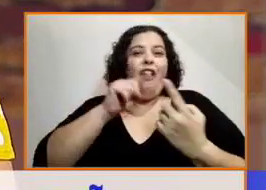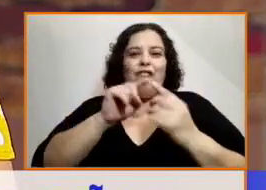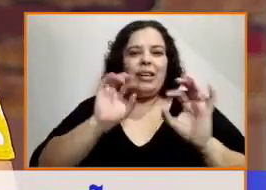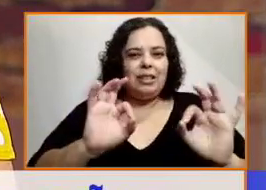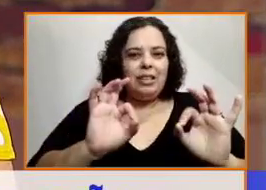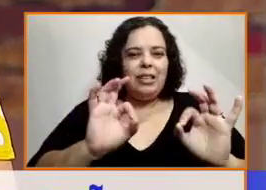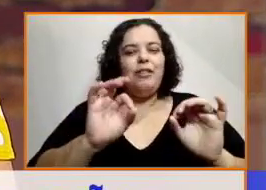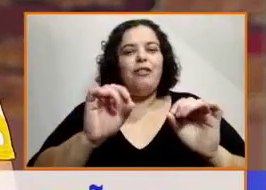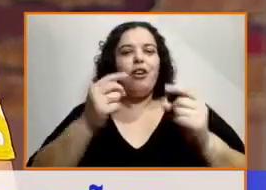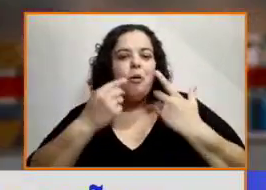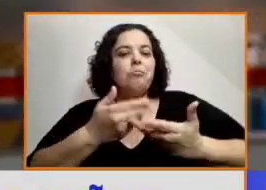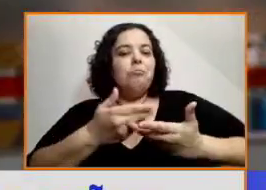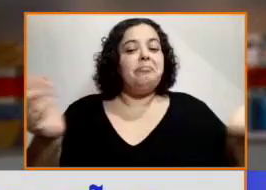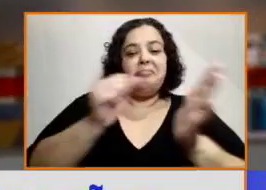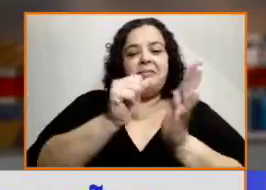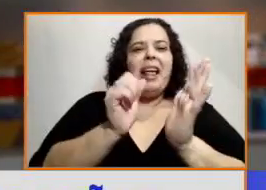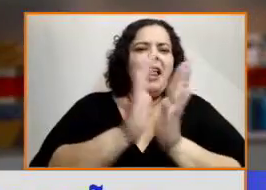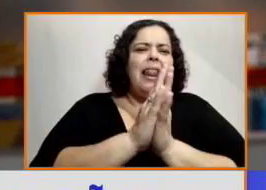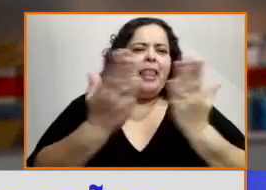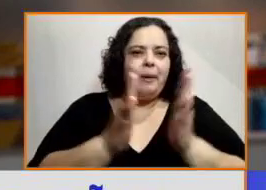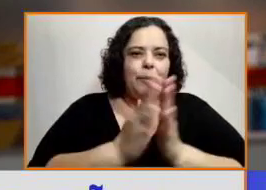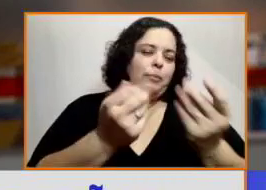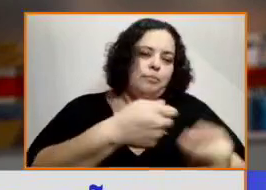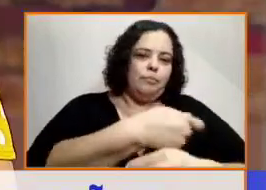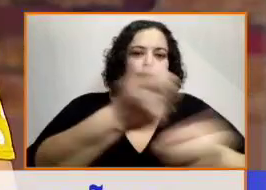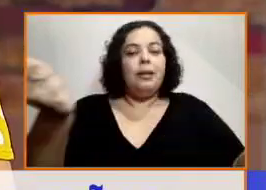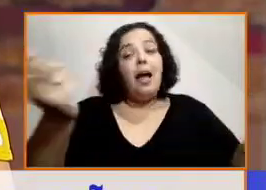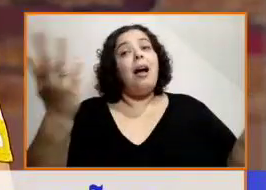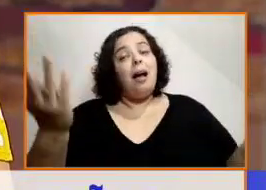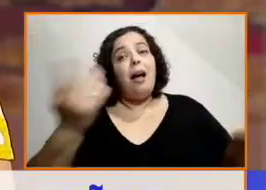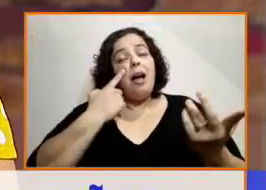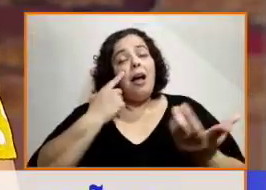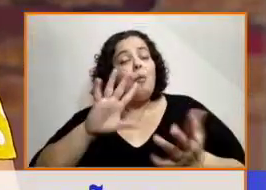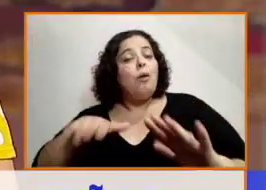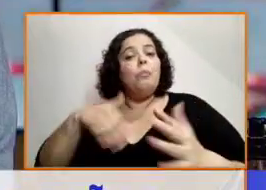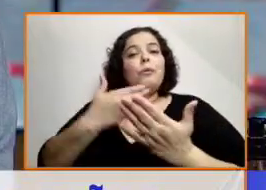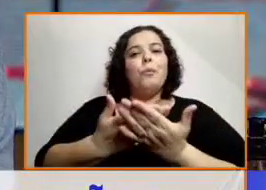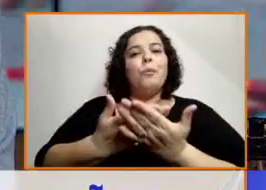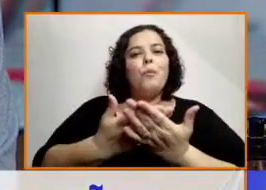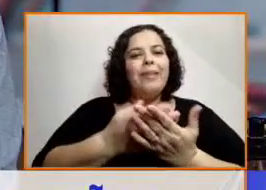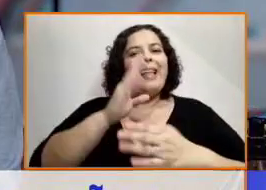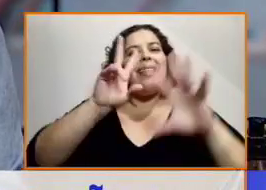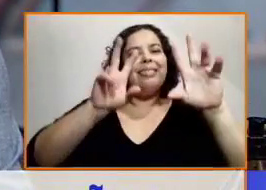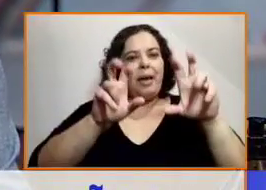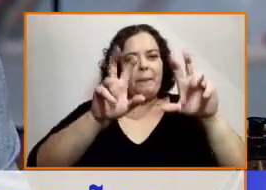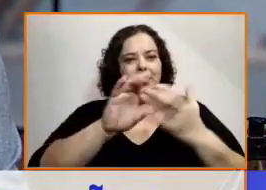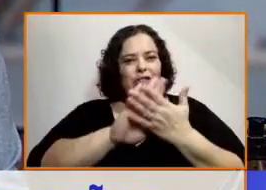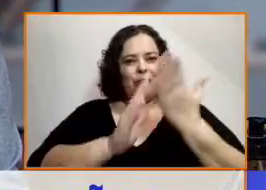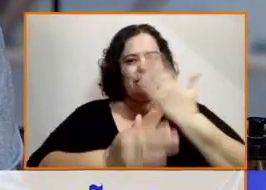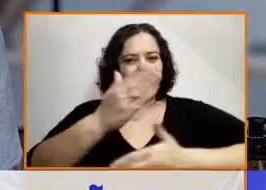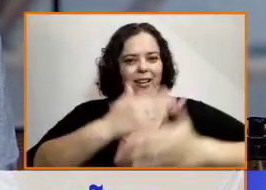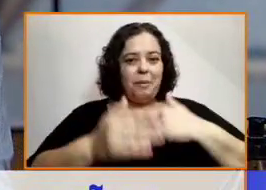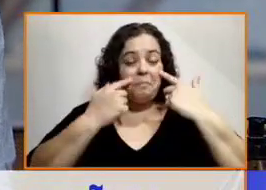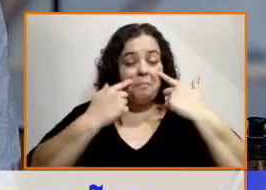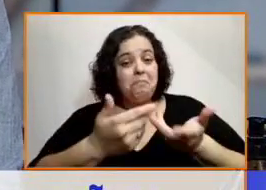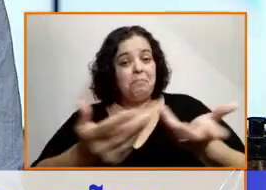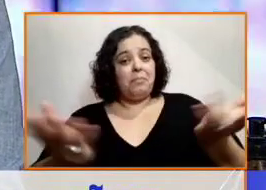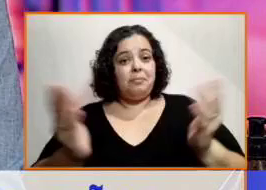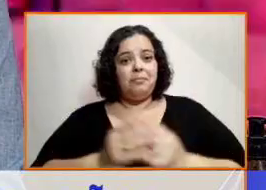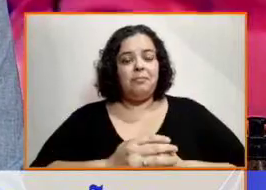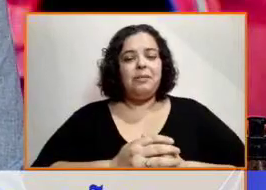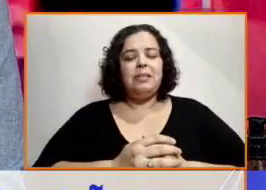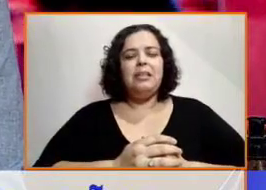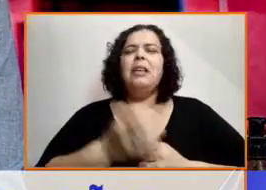no es arreglante como puedas, es responsabilidad de todos esto en definitiva. Exacto, es responsabilidad de todos. ¿Por qué el braille con un código QR